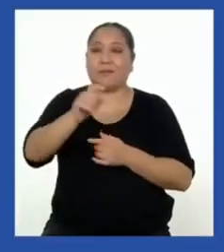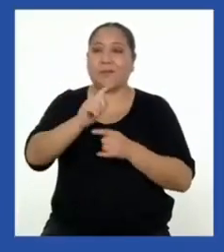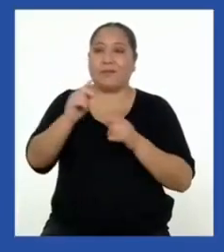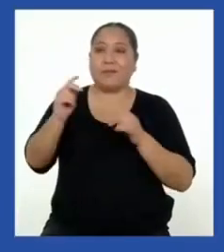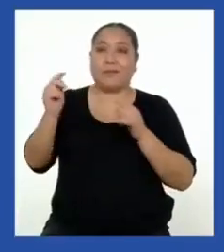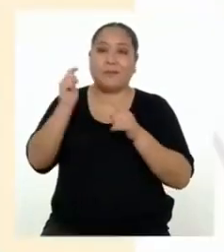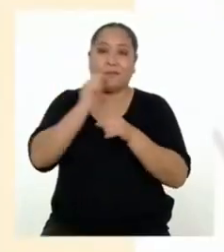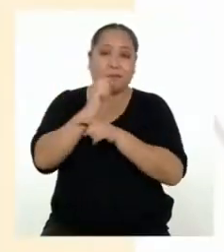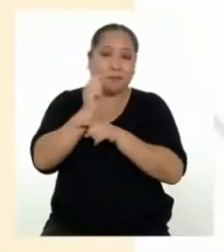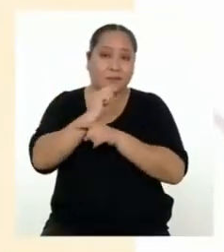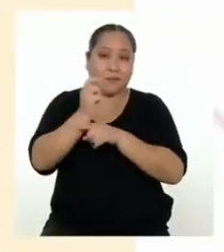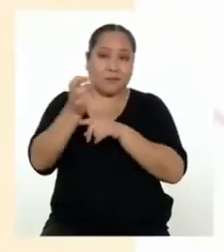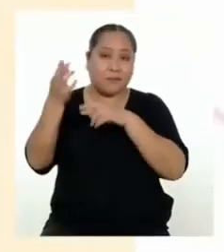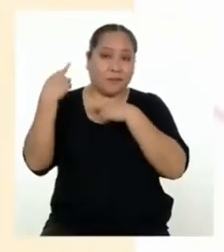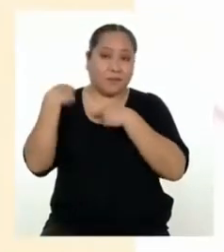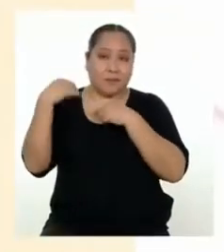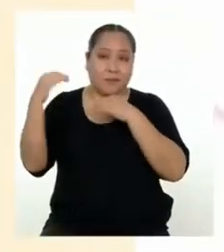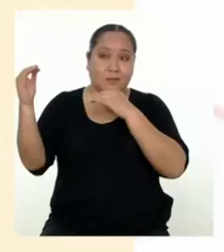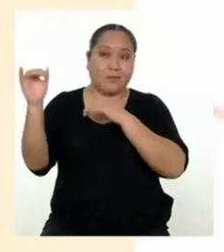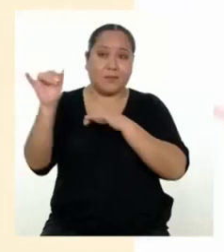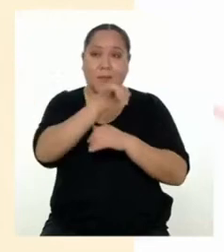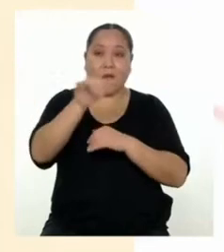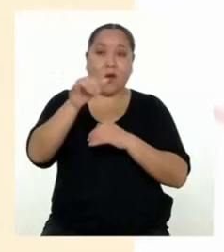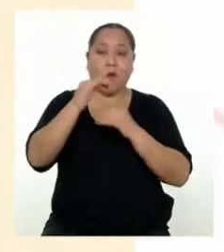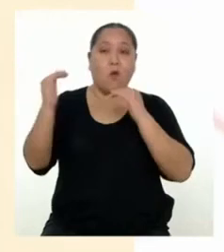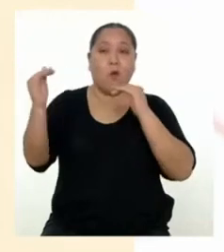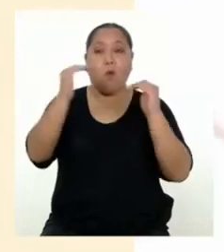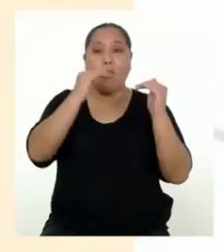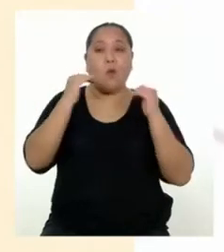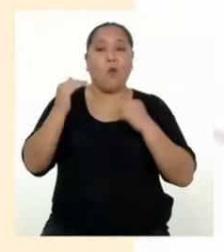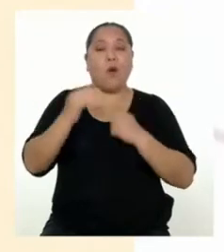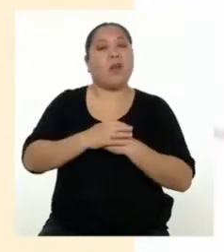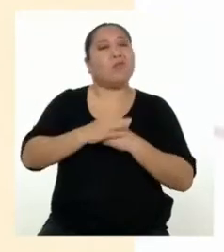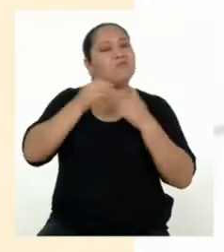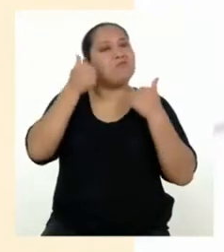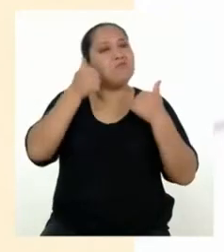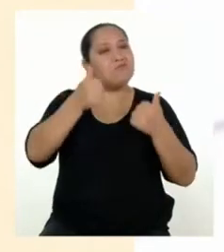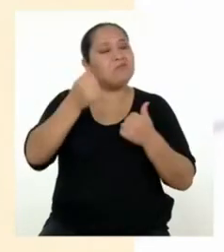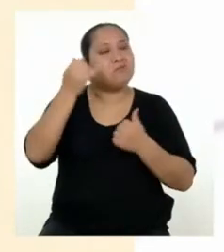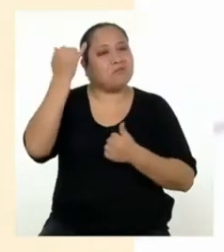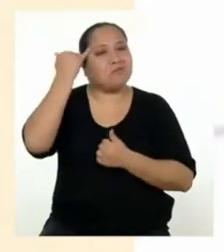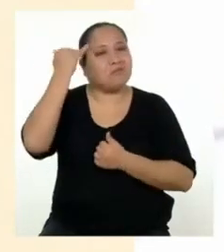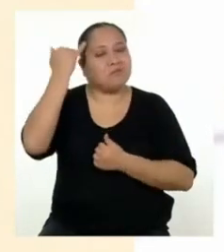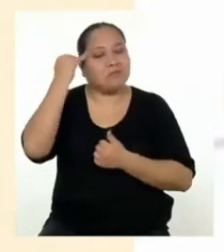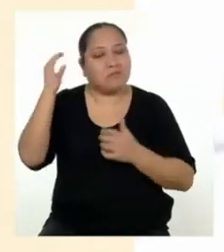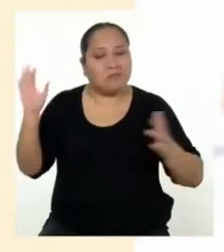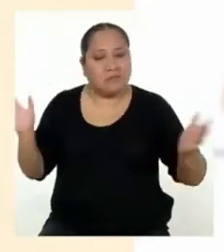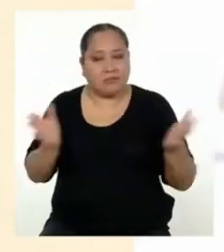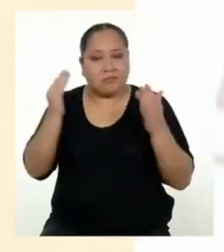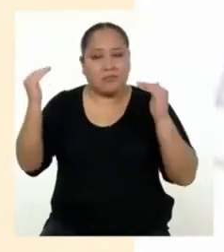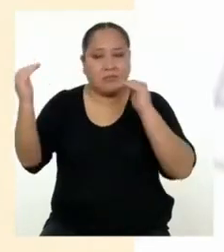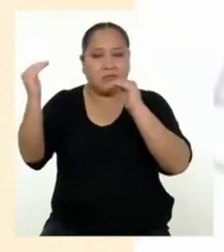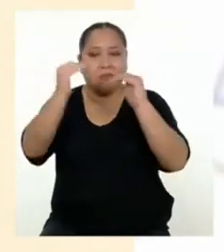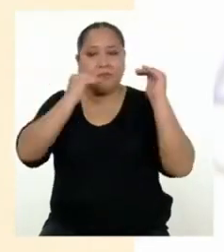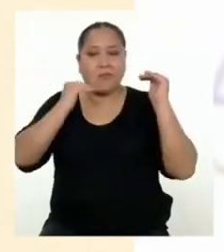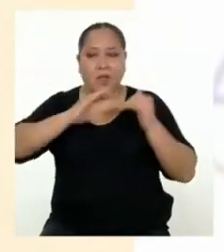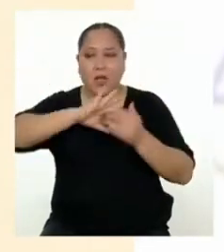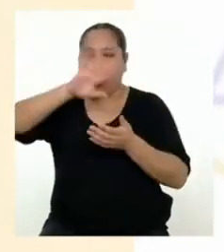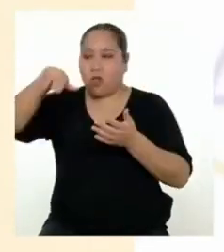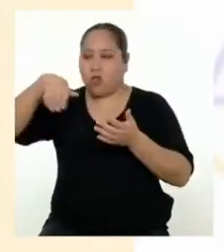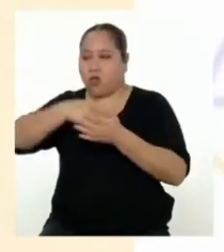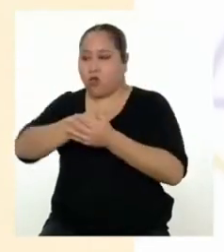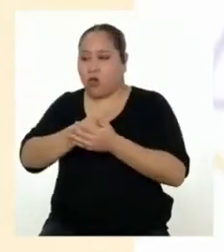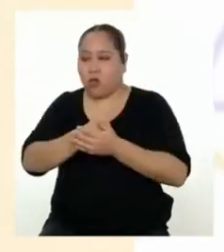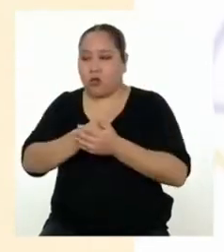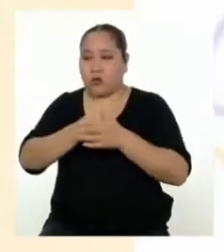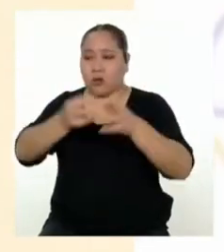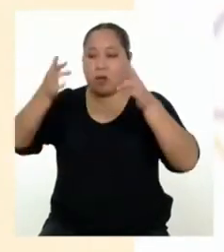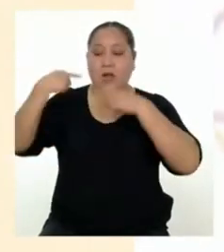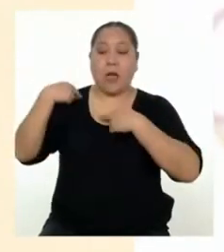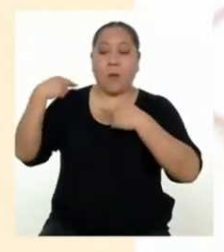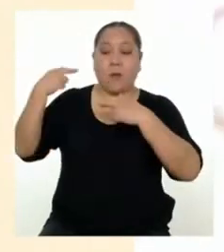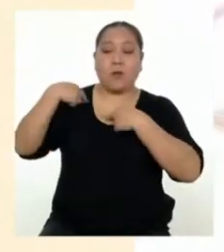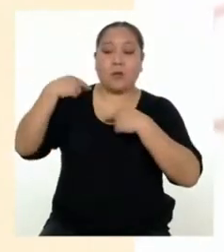tareas? Esa es una maravillosa idea, Yanira. Promover la igualdad al hacer que todos puedan distribuirse las responsabilidades de